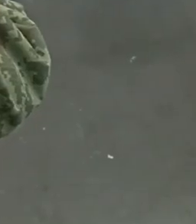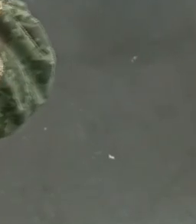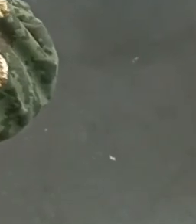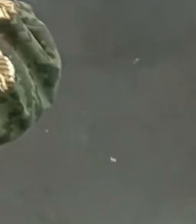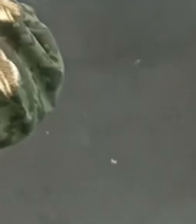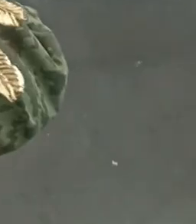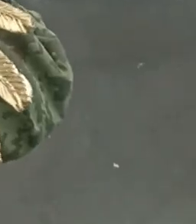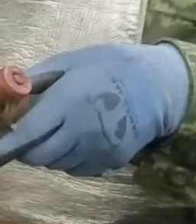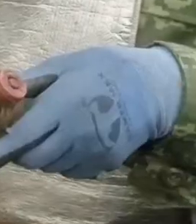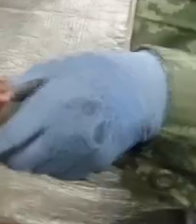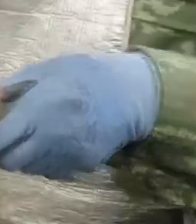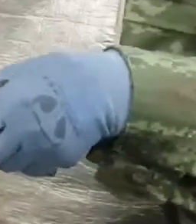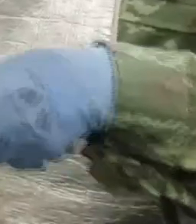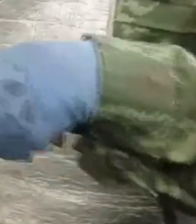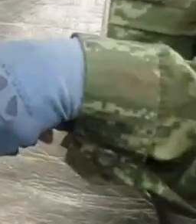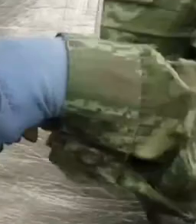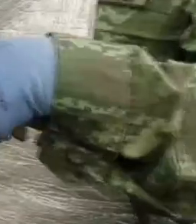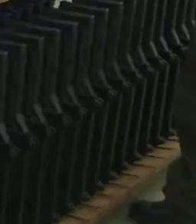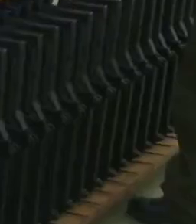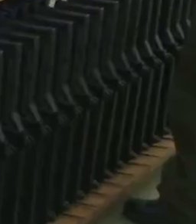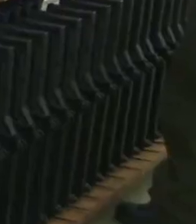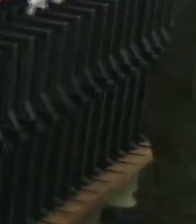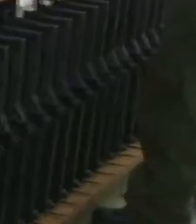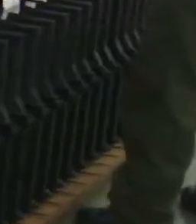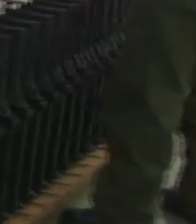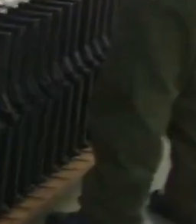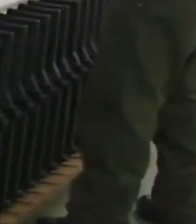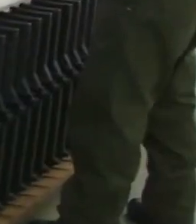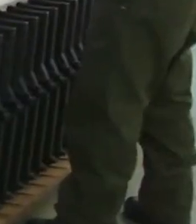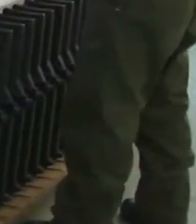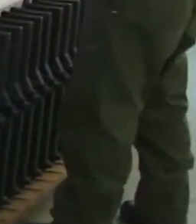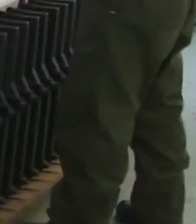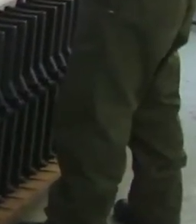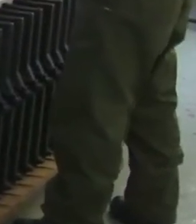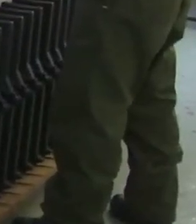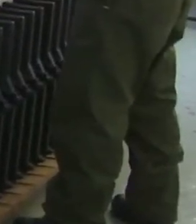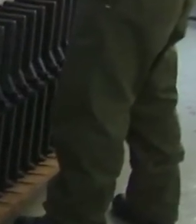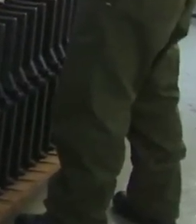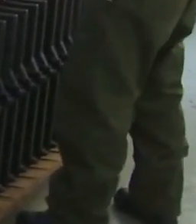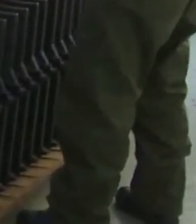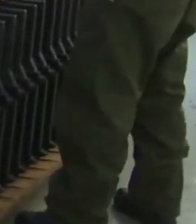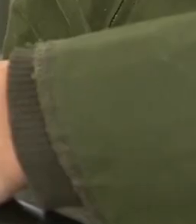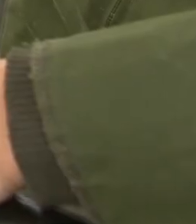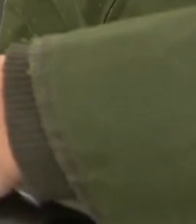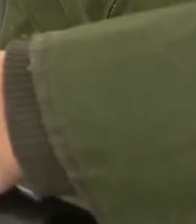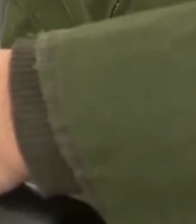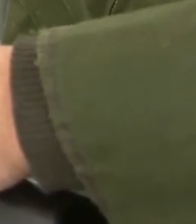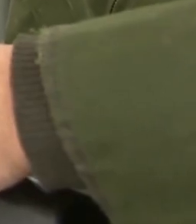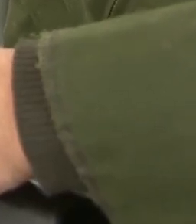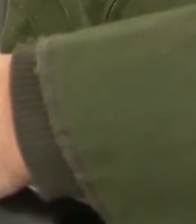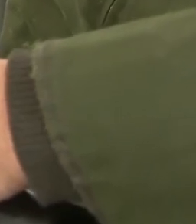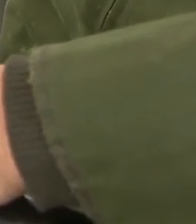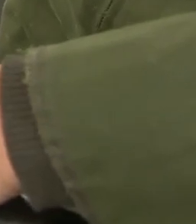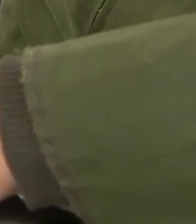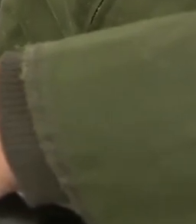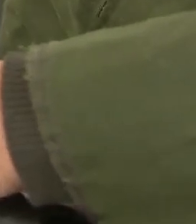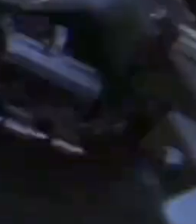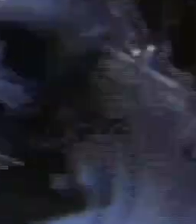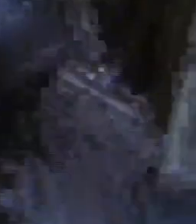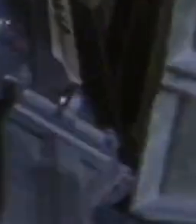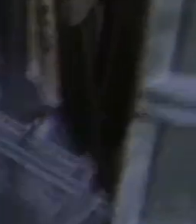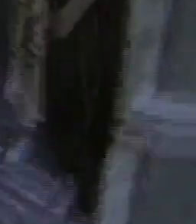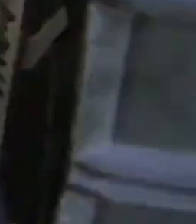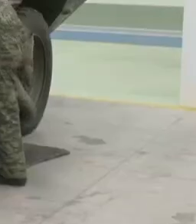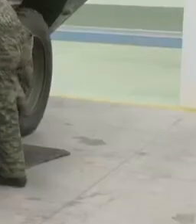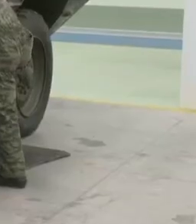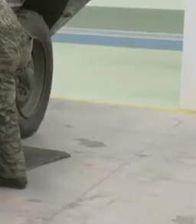así como 500 mil artículos de serigrafía. De igual manera, se ha proporcionado mantenimiento a más de 21 mil armas y accesorios,